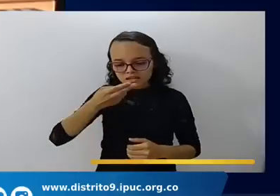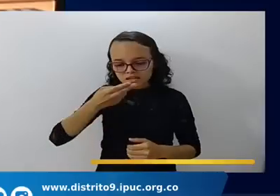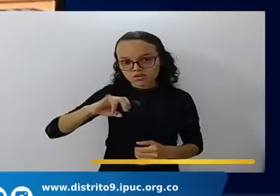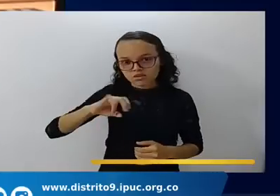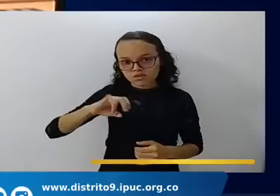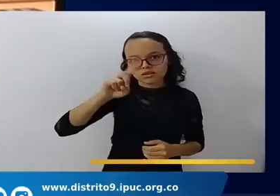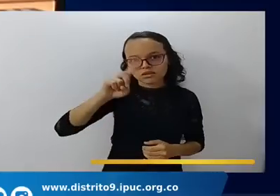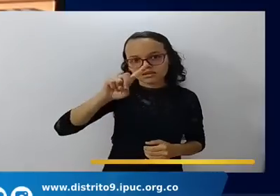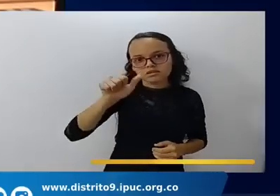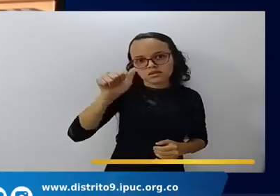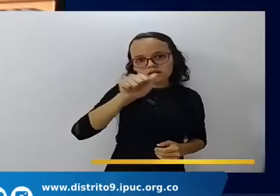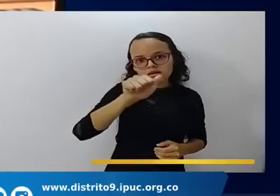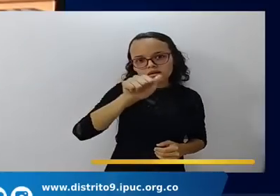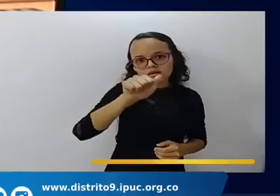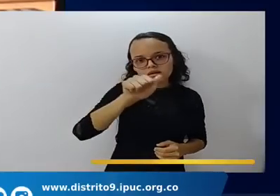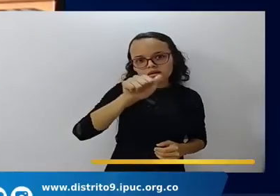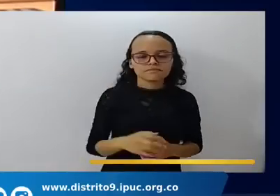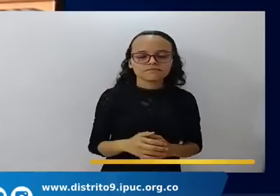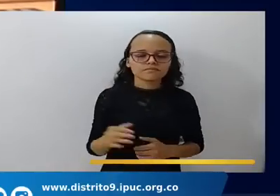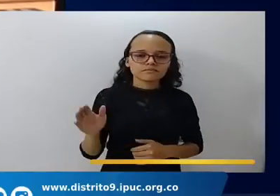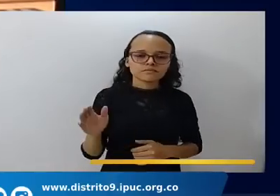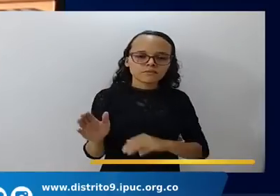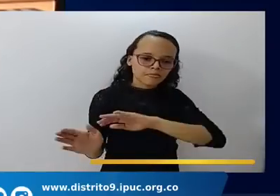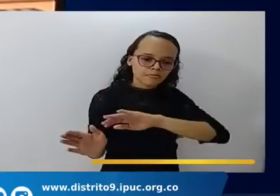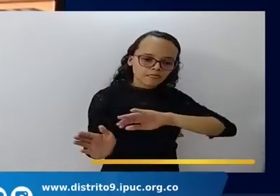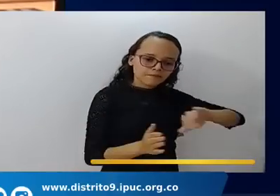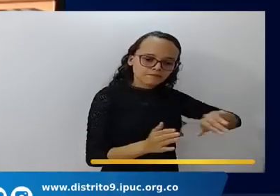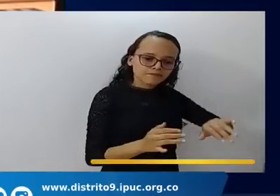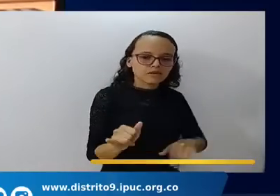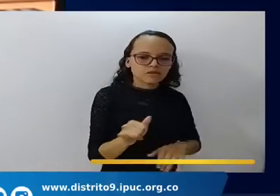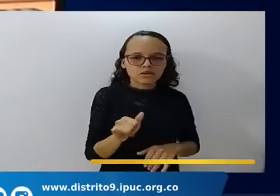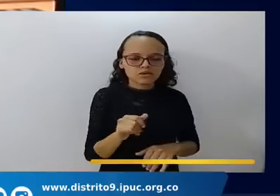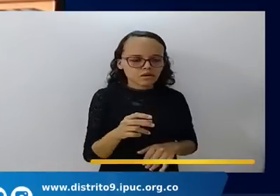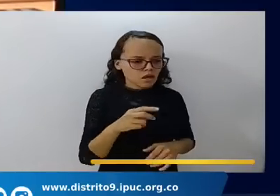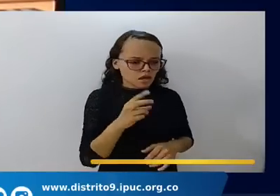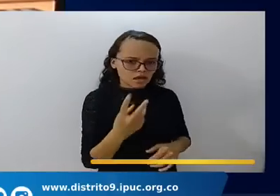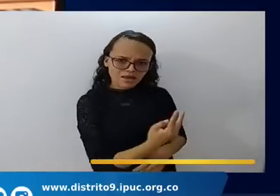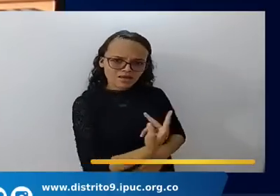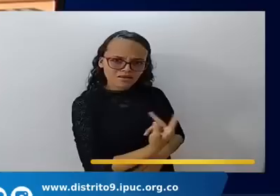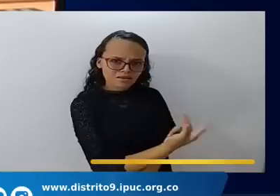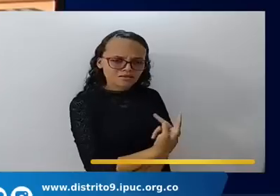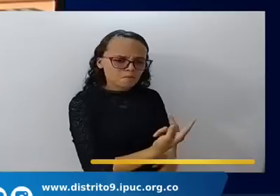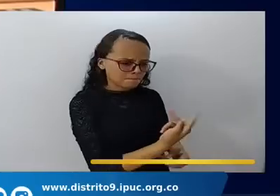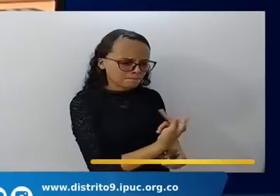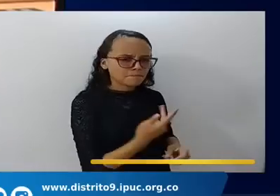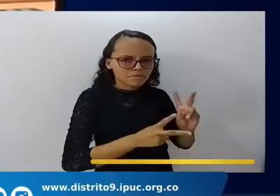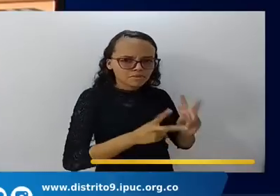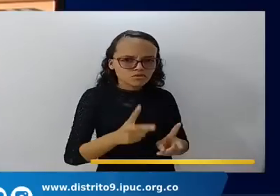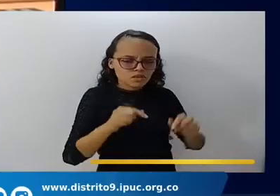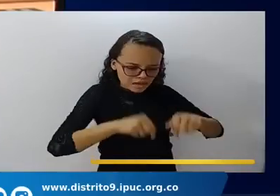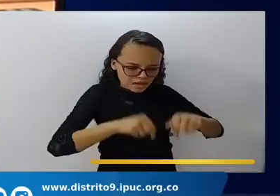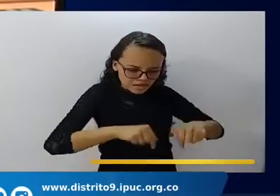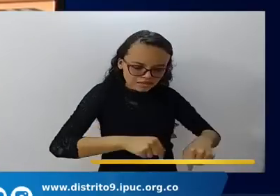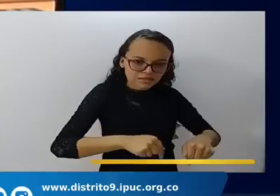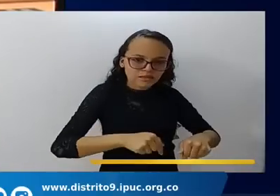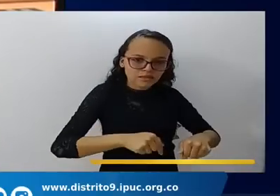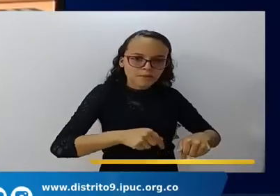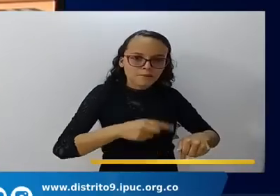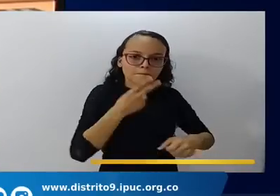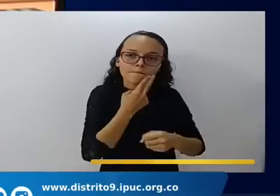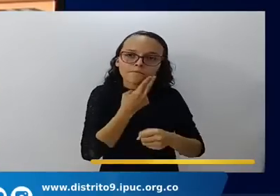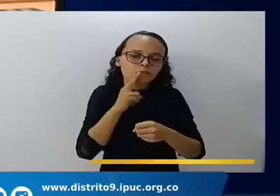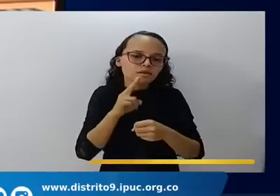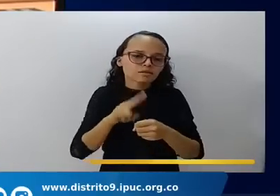conforme a la fe, murieron todos estos, sin haber recibido aquí, aquí, lo